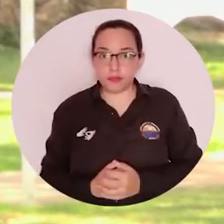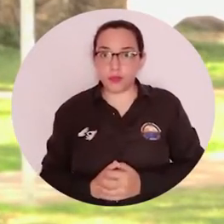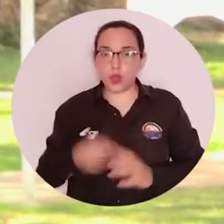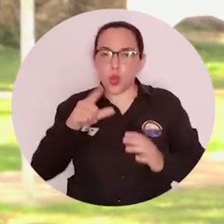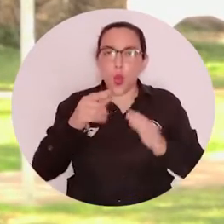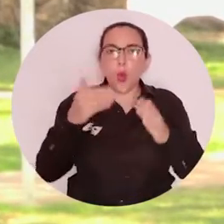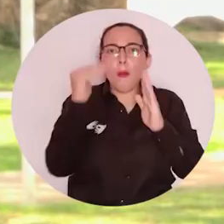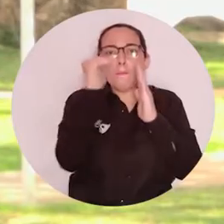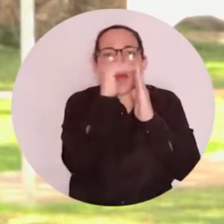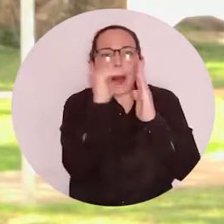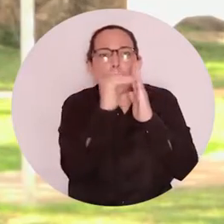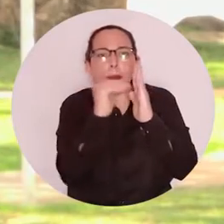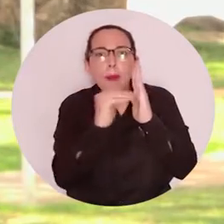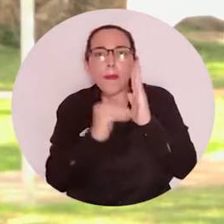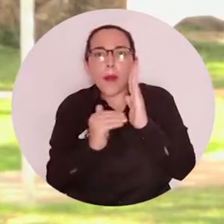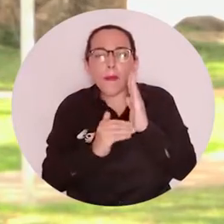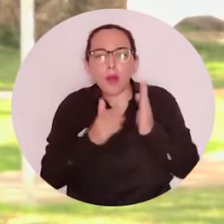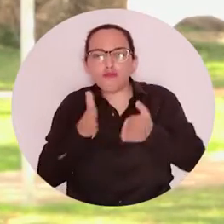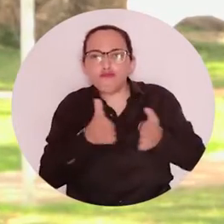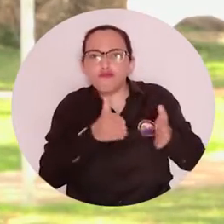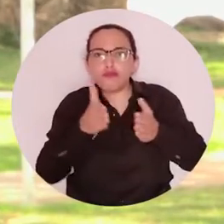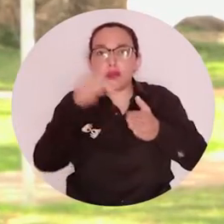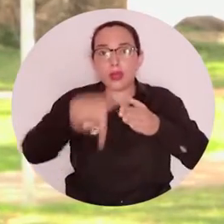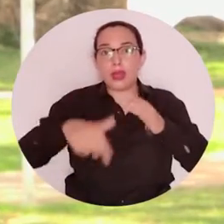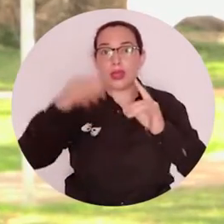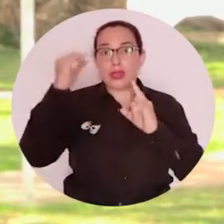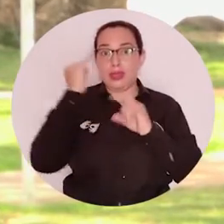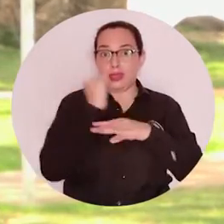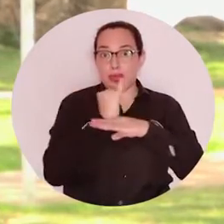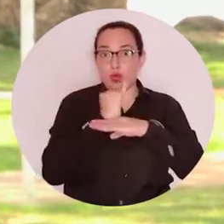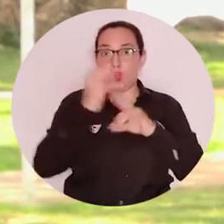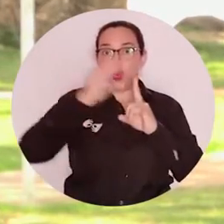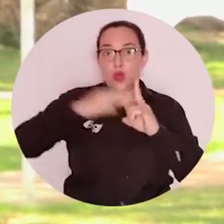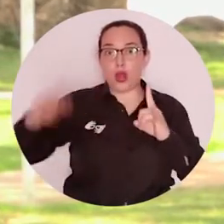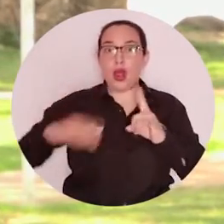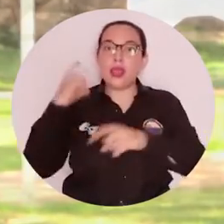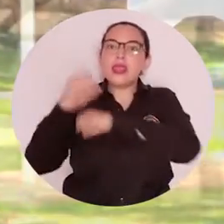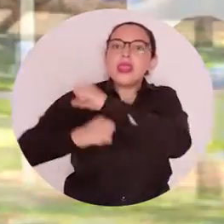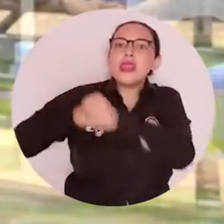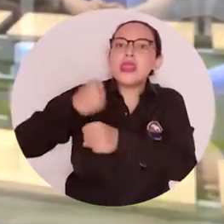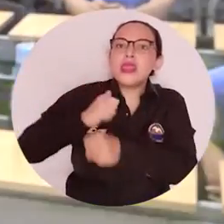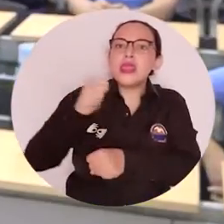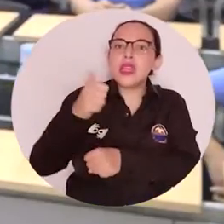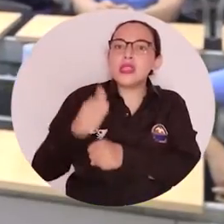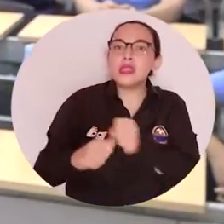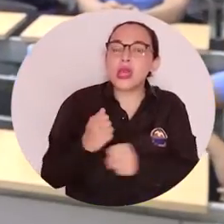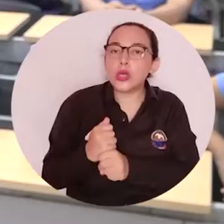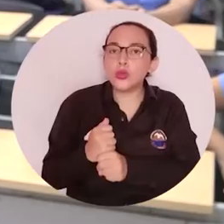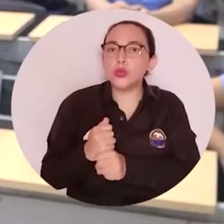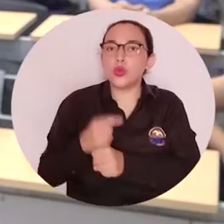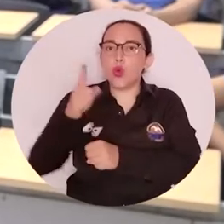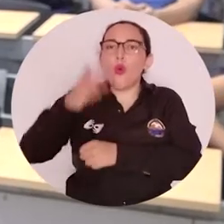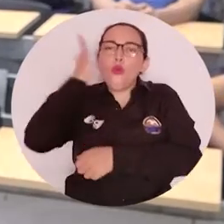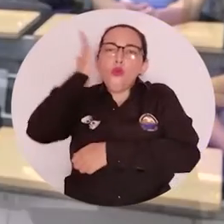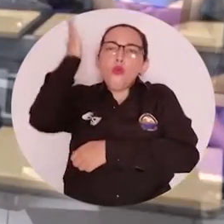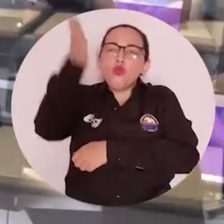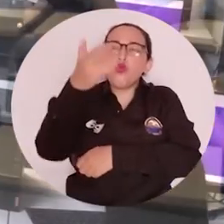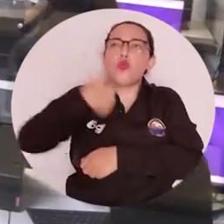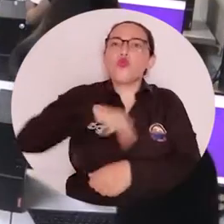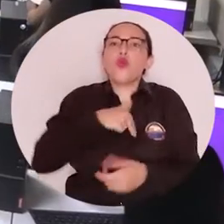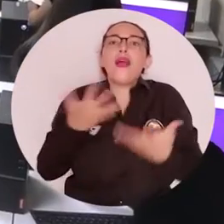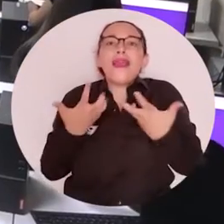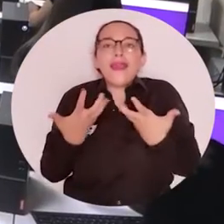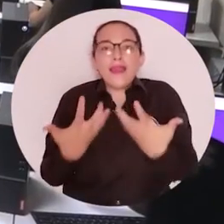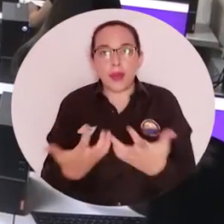constituye la hoja de ruta de la acción institucional de la universidad en los próximos 10 años de cara a esa visión de futuro